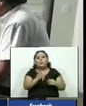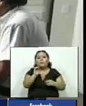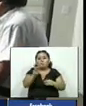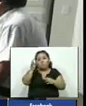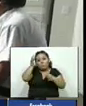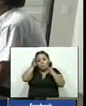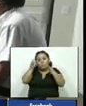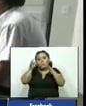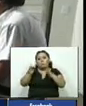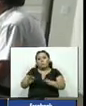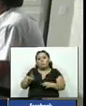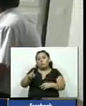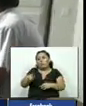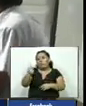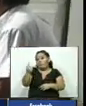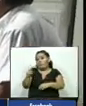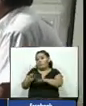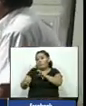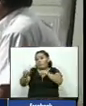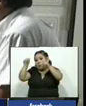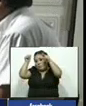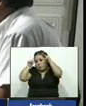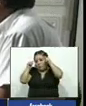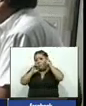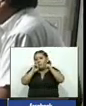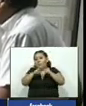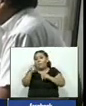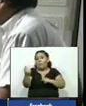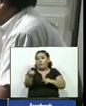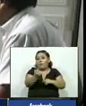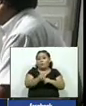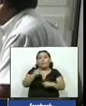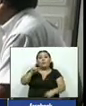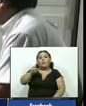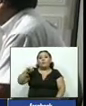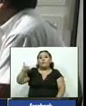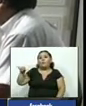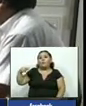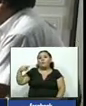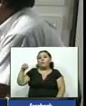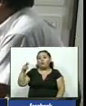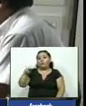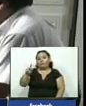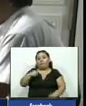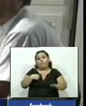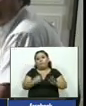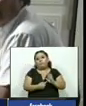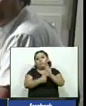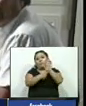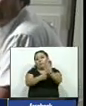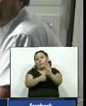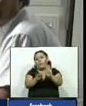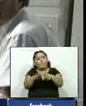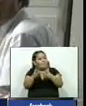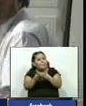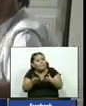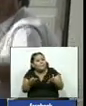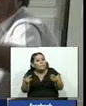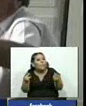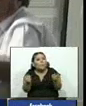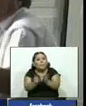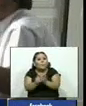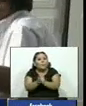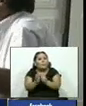decisión del secretario general de la ONU de nombrar al diplomático Jean Arnault como su representante para ayudar a buscar una